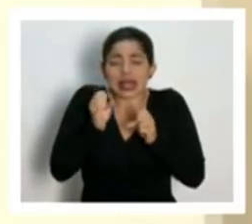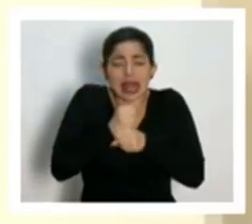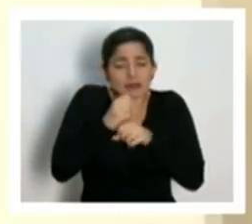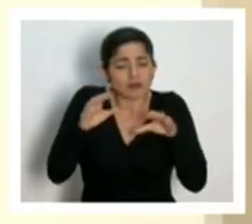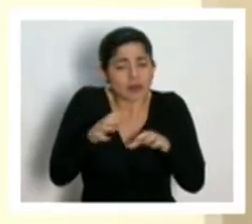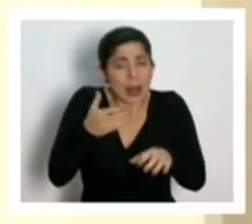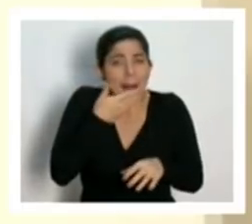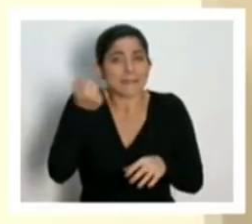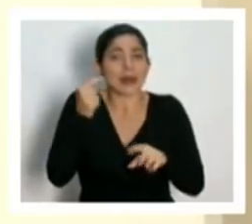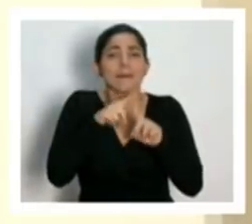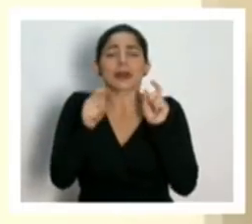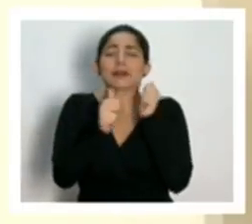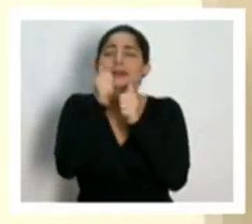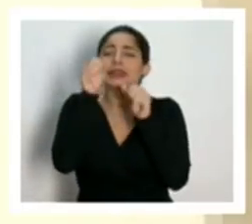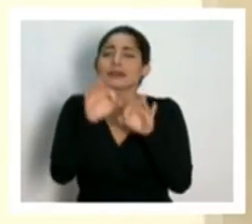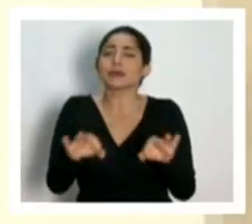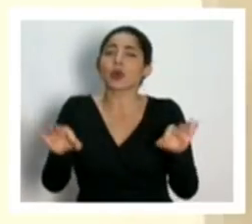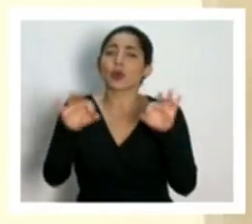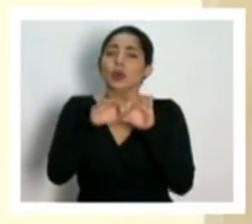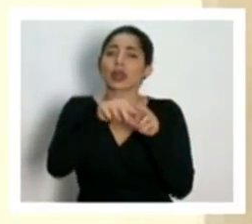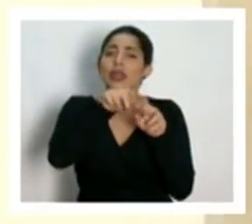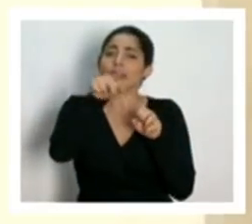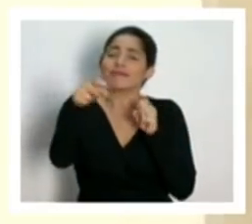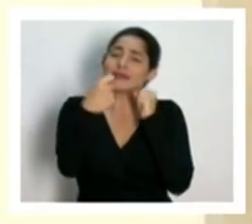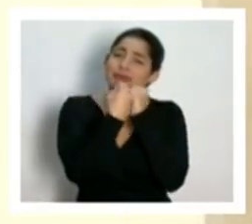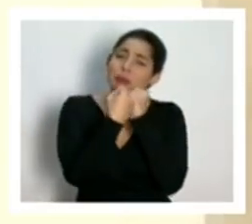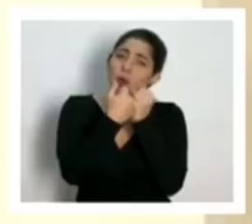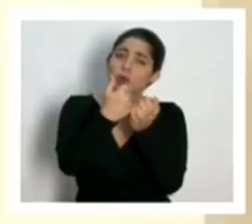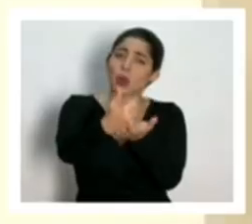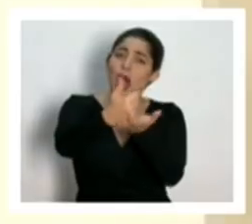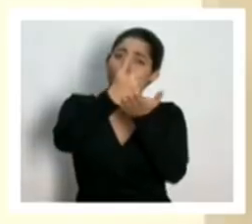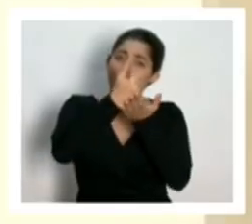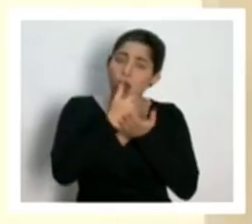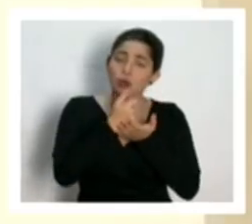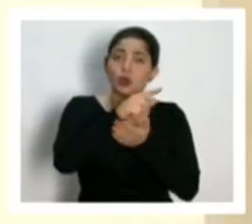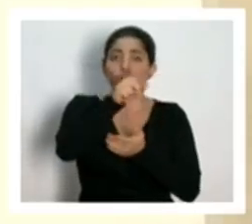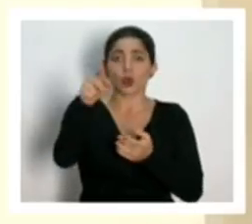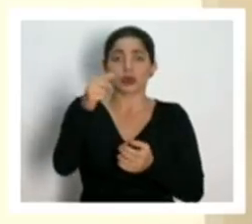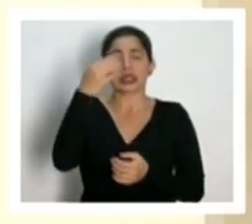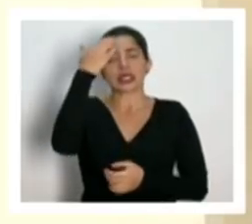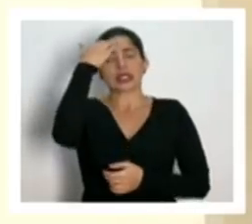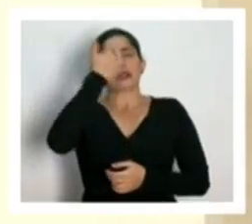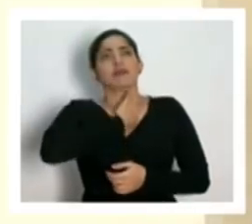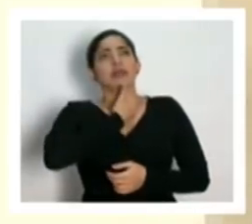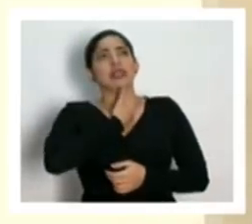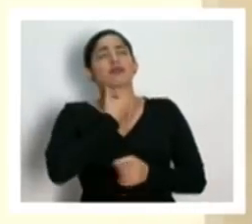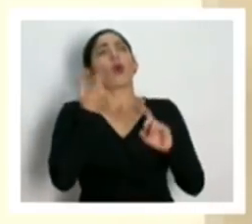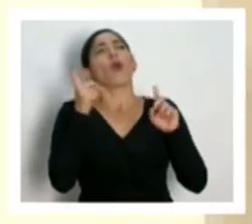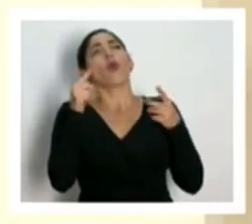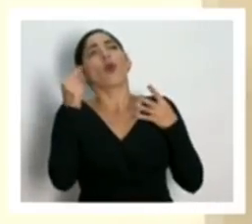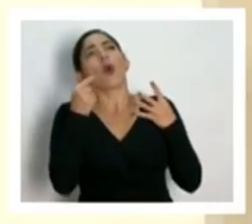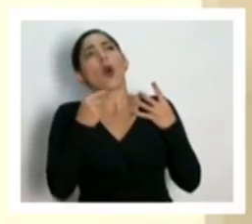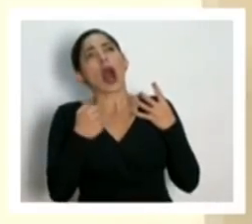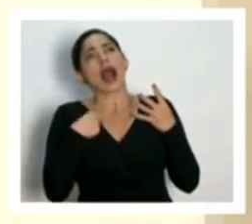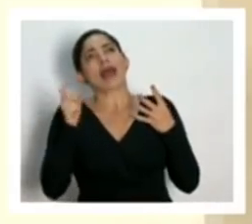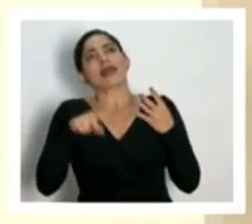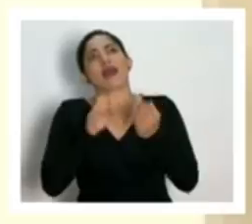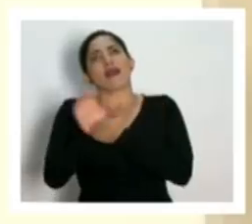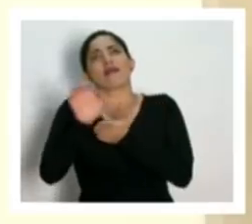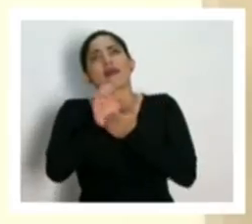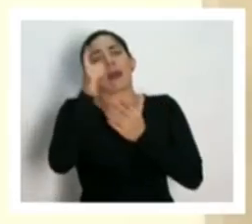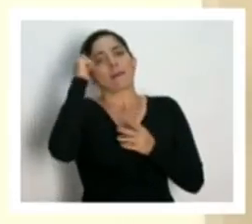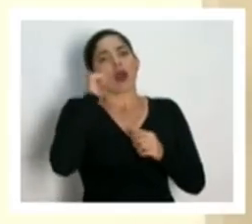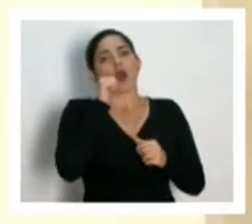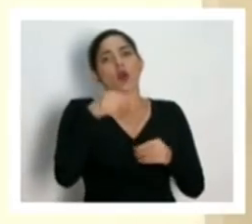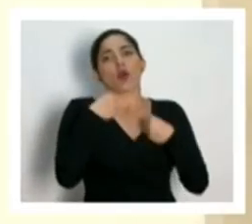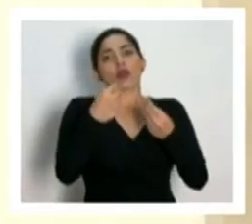posible pero muy importante el apoyo y la ayuda de cada uno de ustedes en que hagan conciencia de cuáles son las cosas que debemos evitar para no poner en